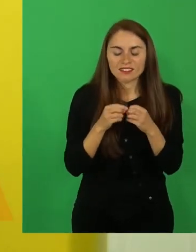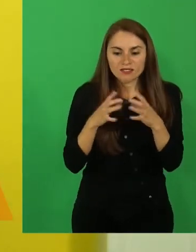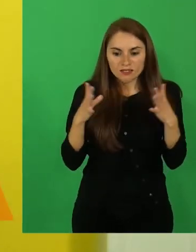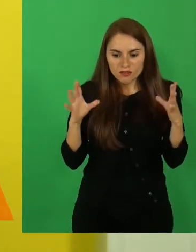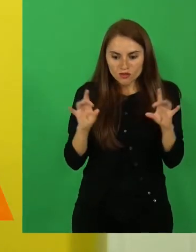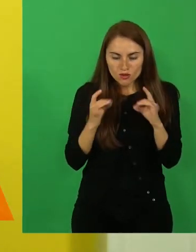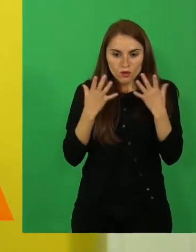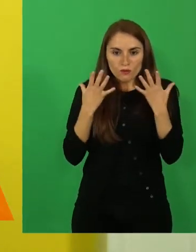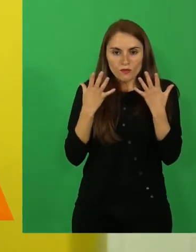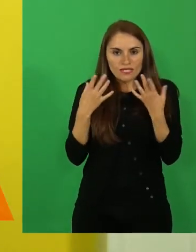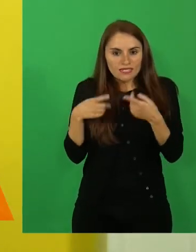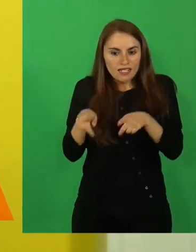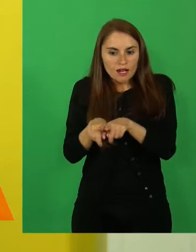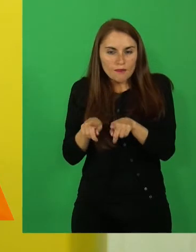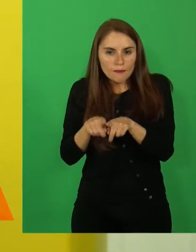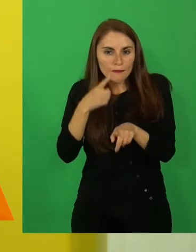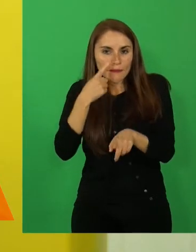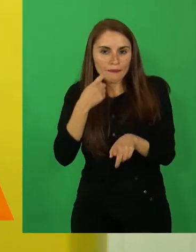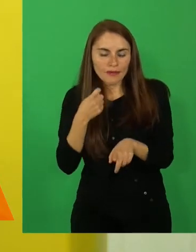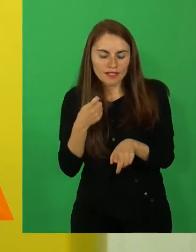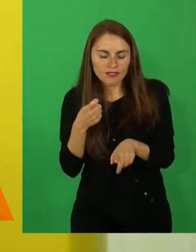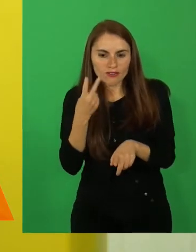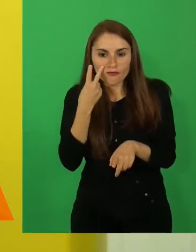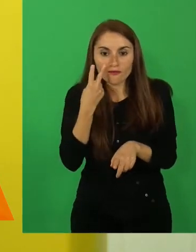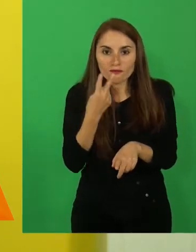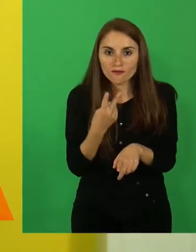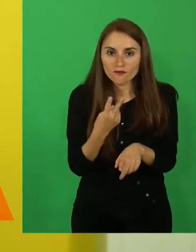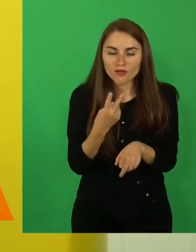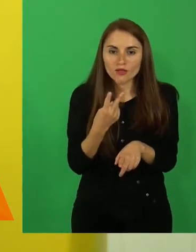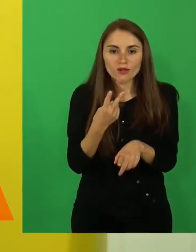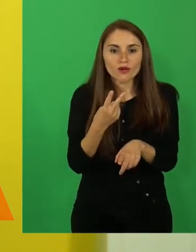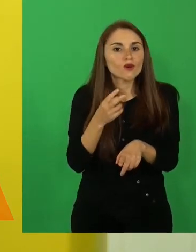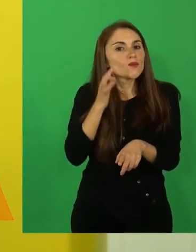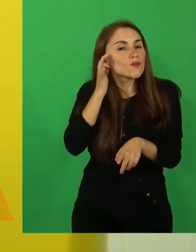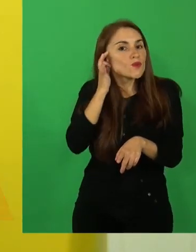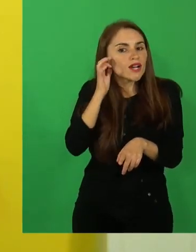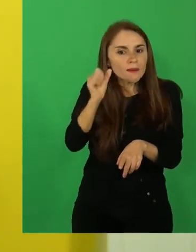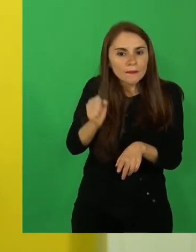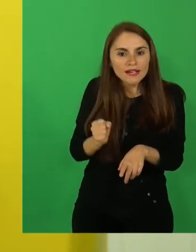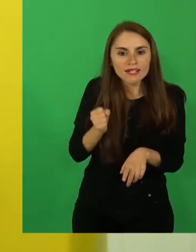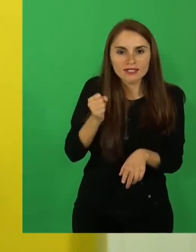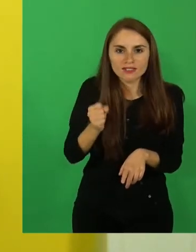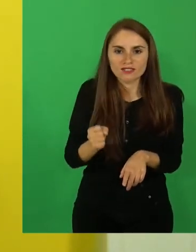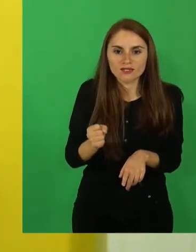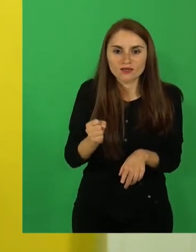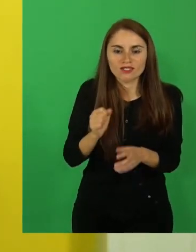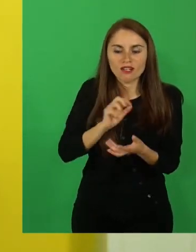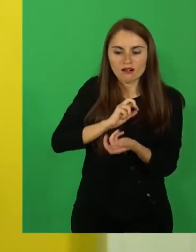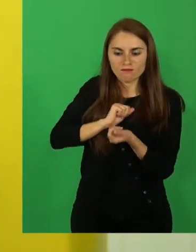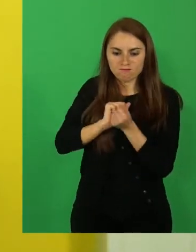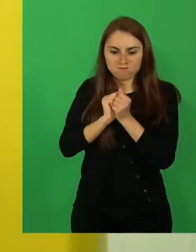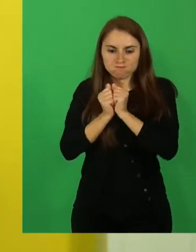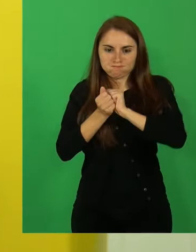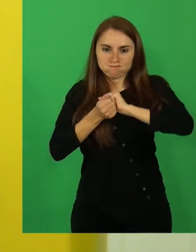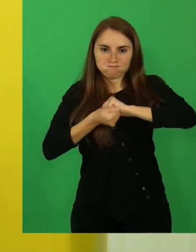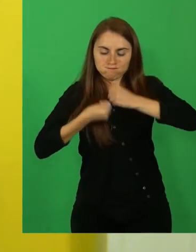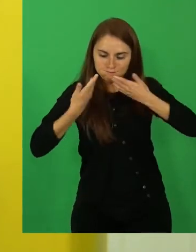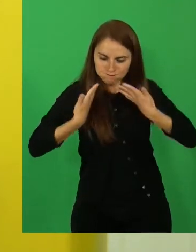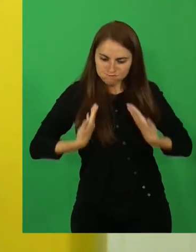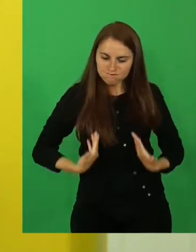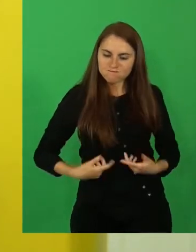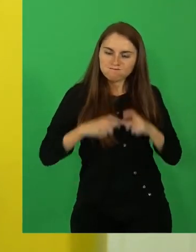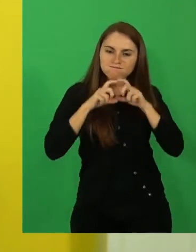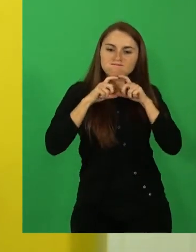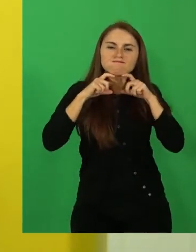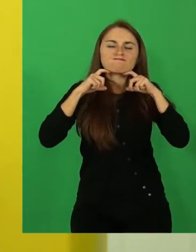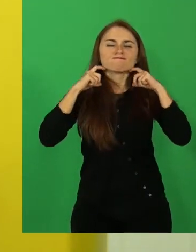sorpresa del hermano al ver que la pastora se había convertido en un